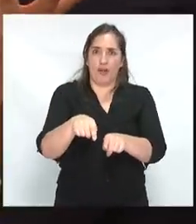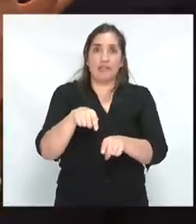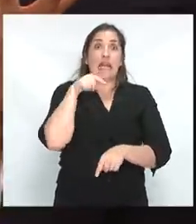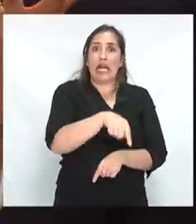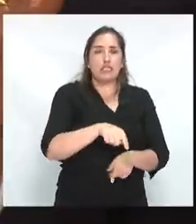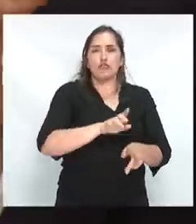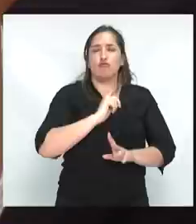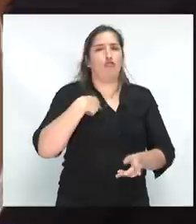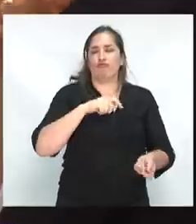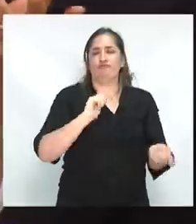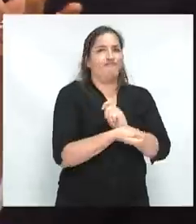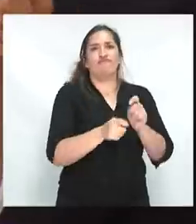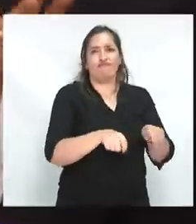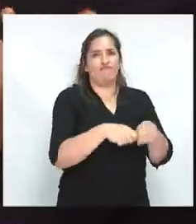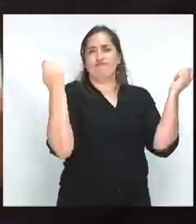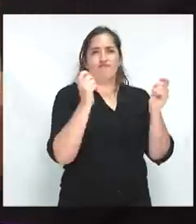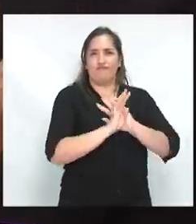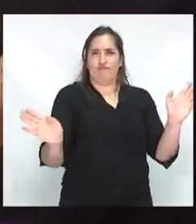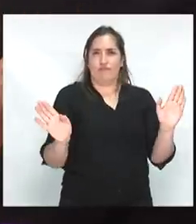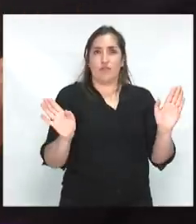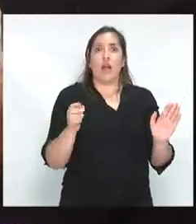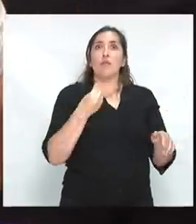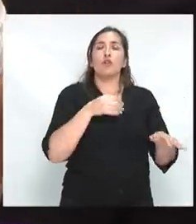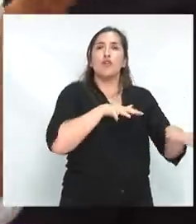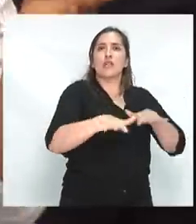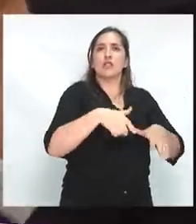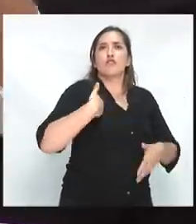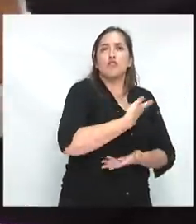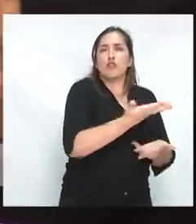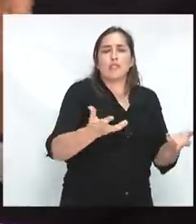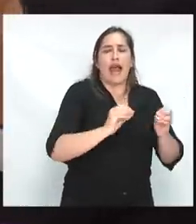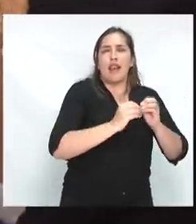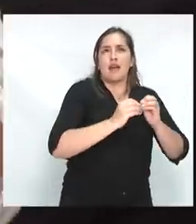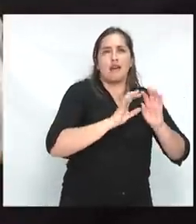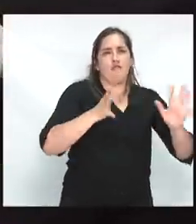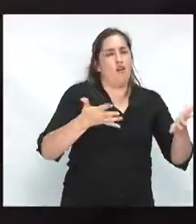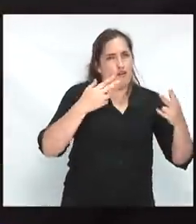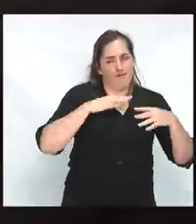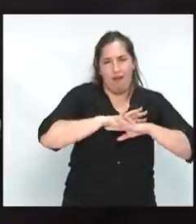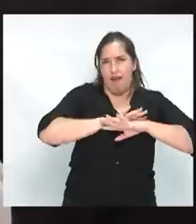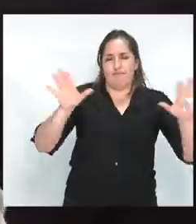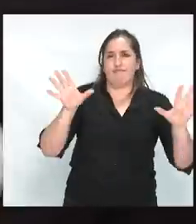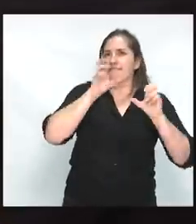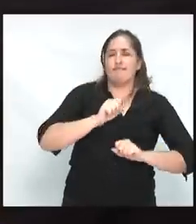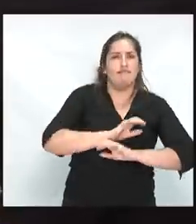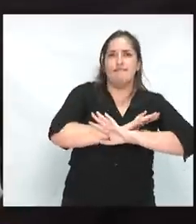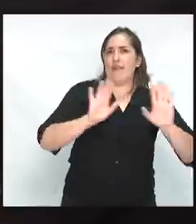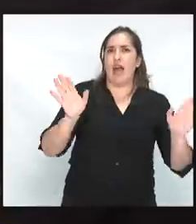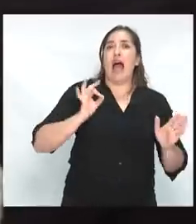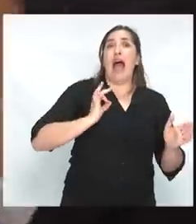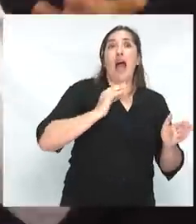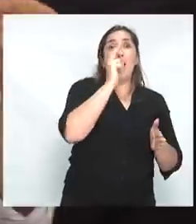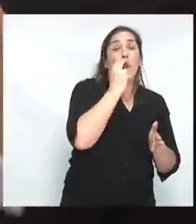resquebrajó en un momento de catarsis social. En Bolivia, año 2001, año 2003, año